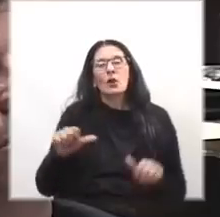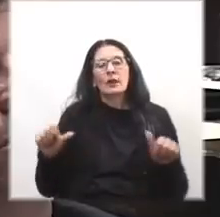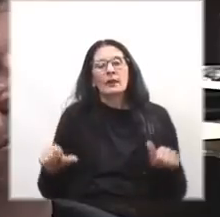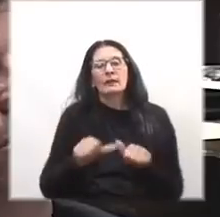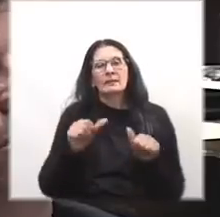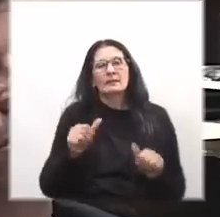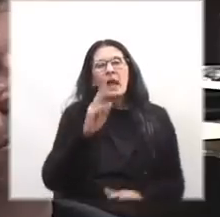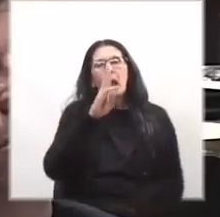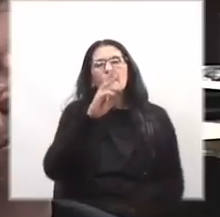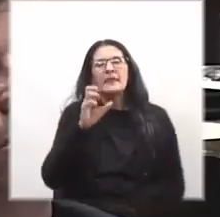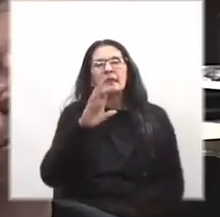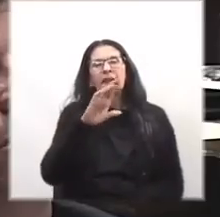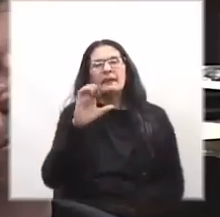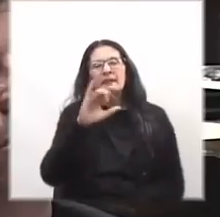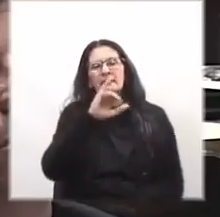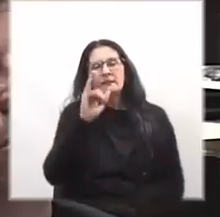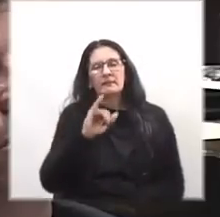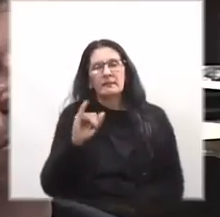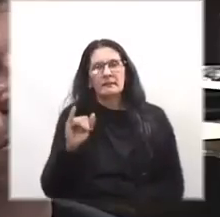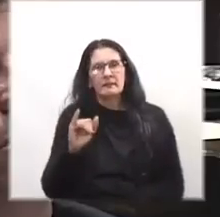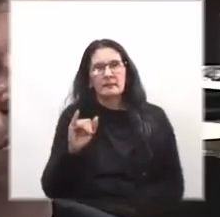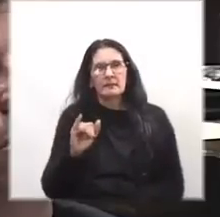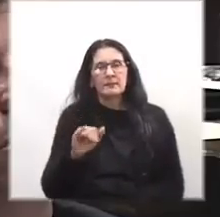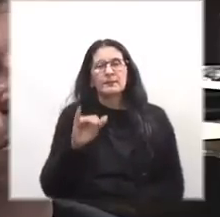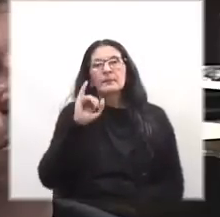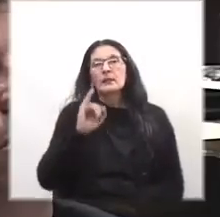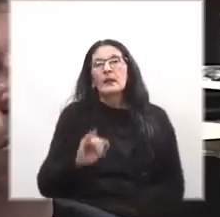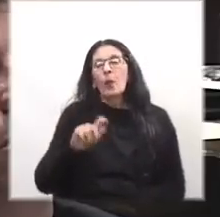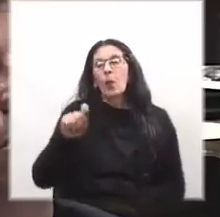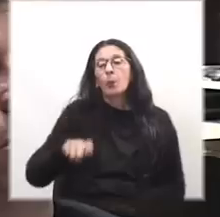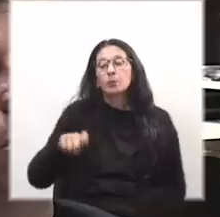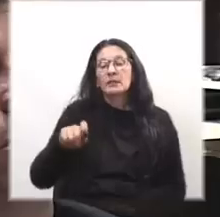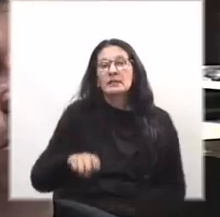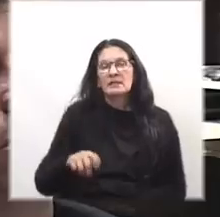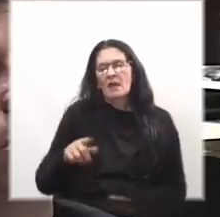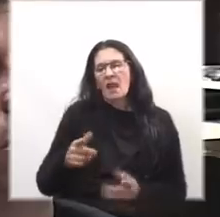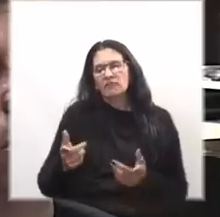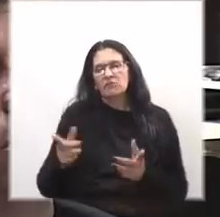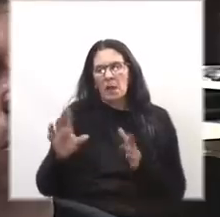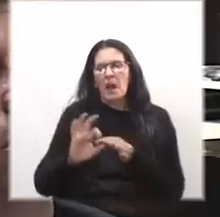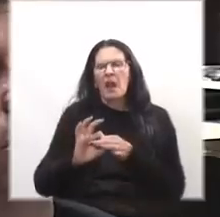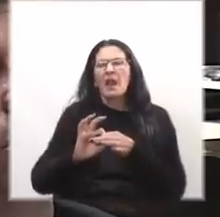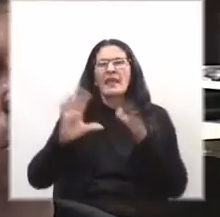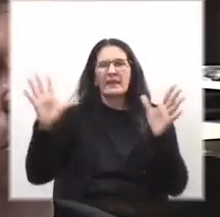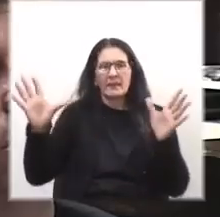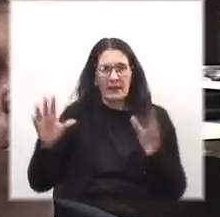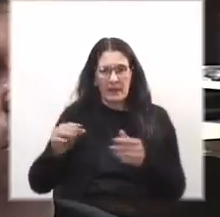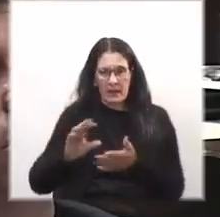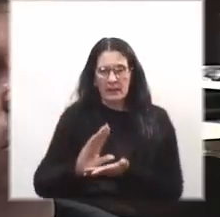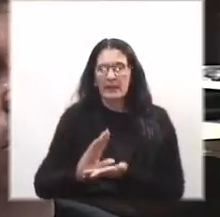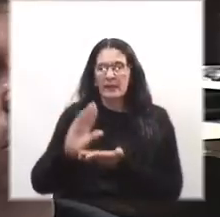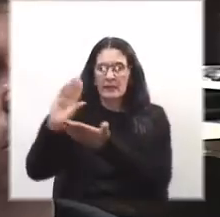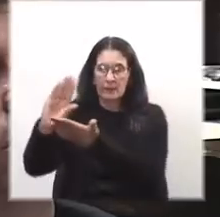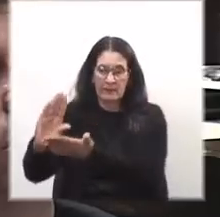Pérez y que la justicia lo terminó liberando e indemnizando.